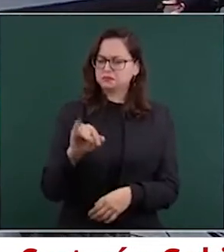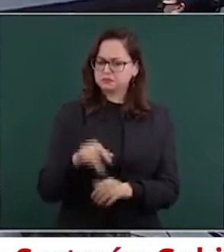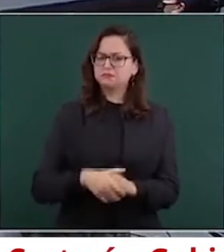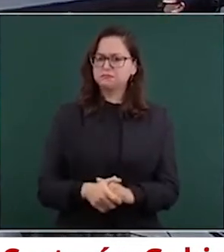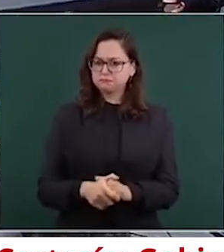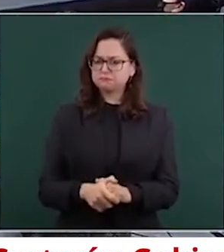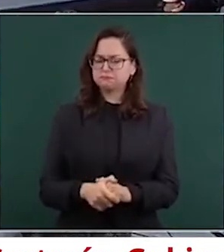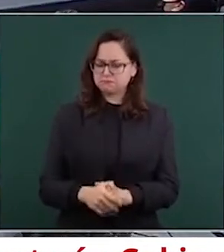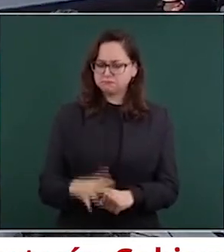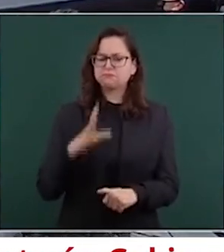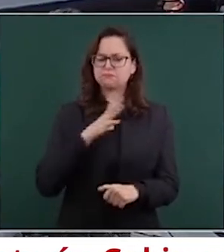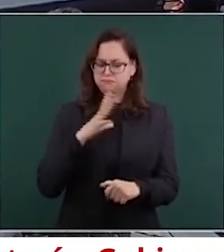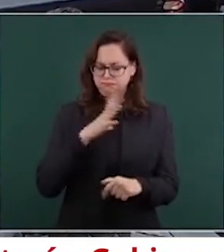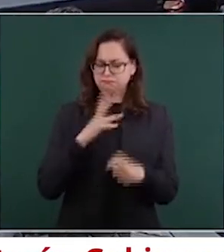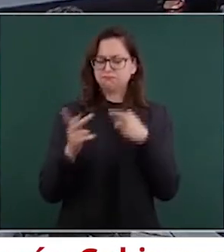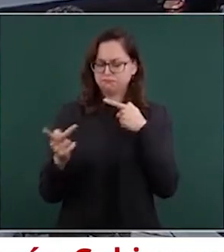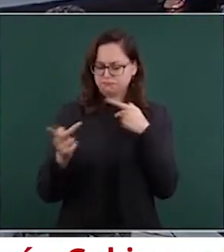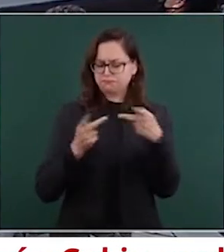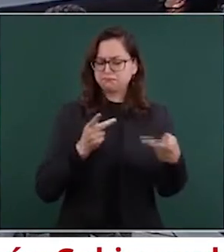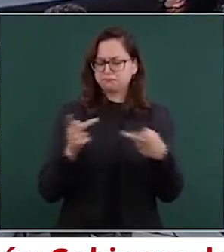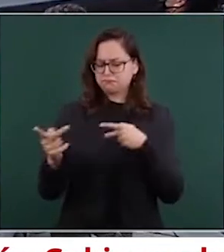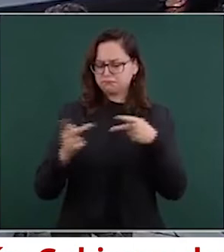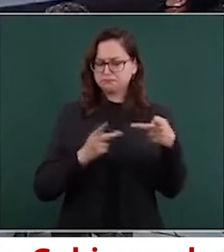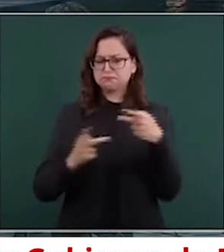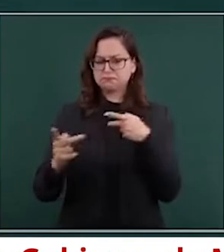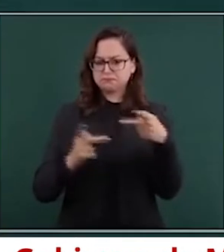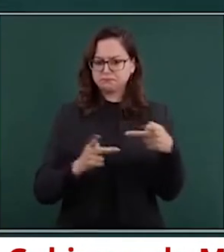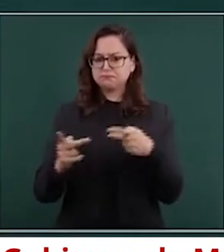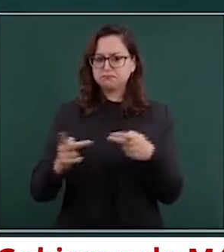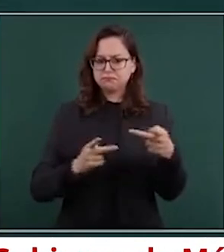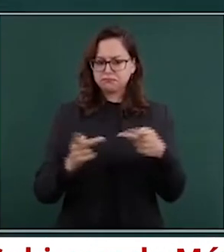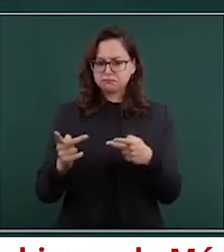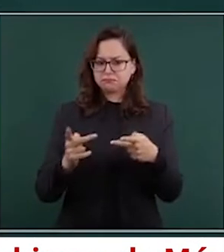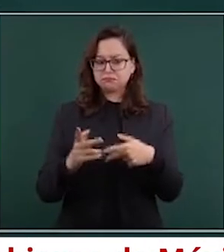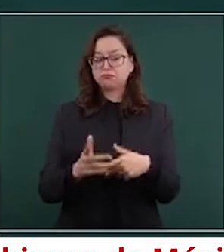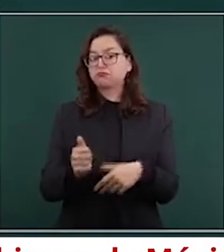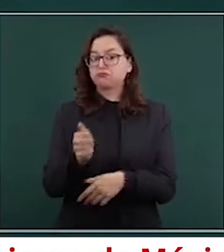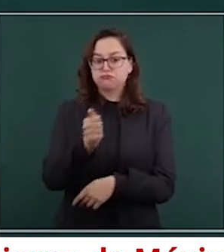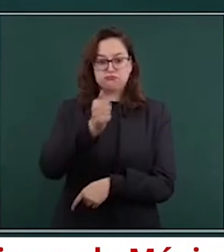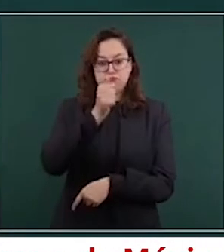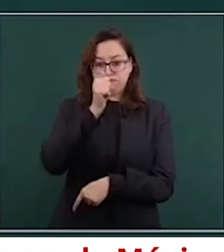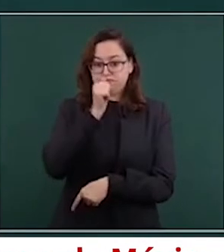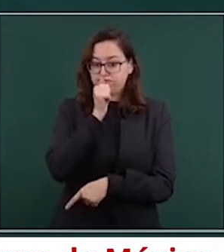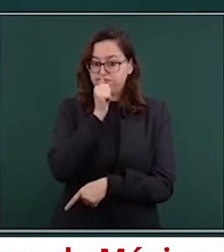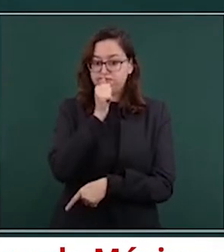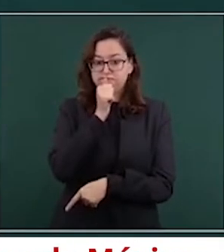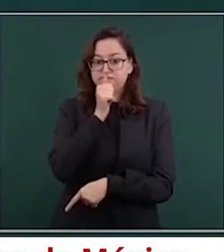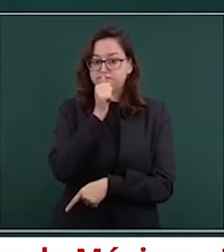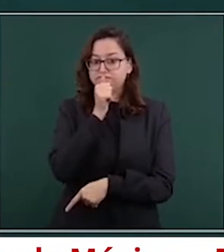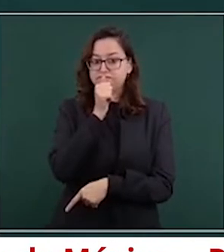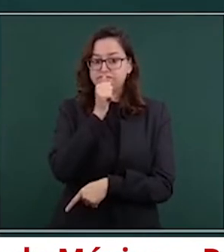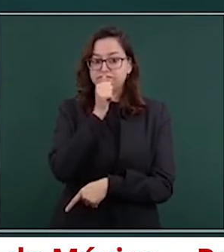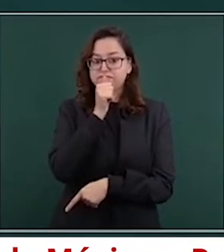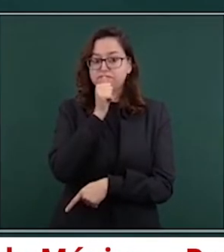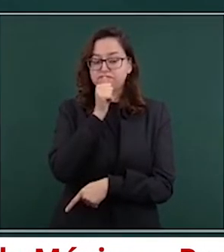No se ha anunciado porque